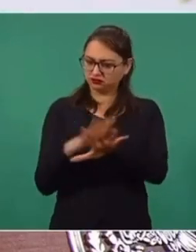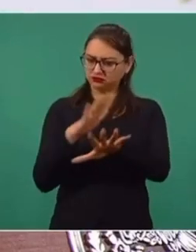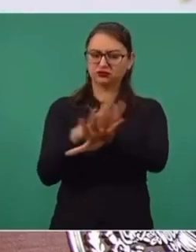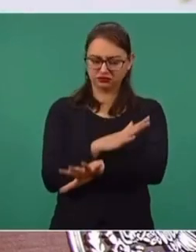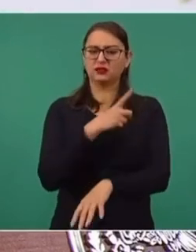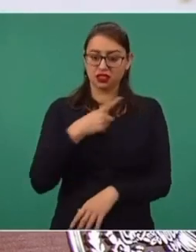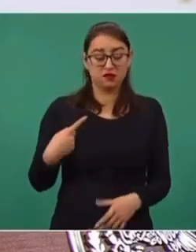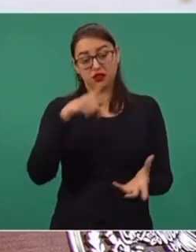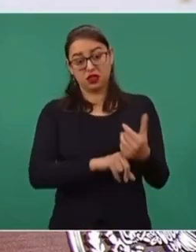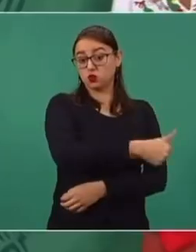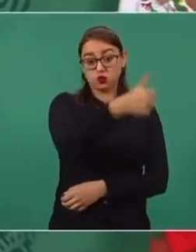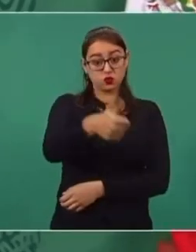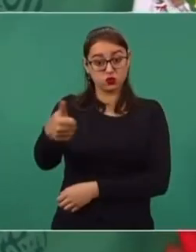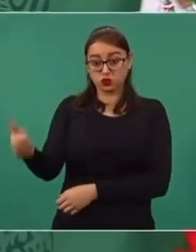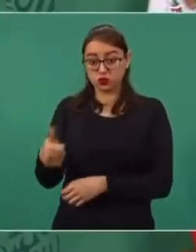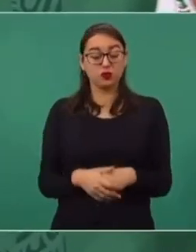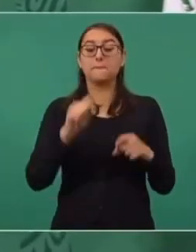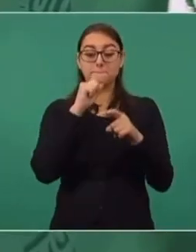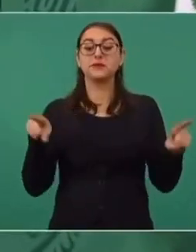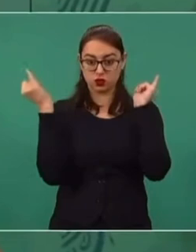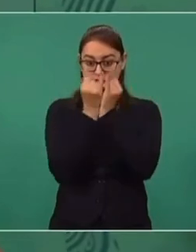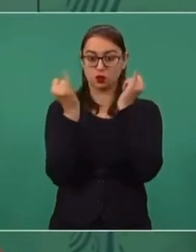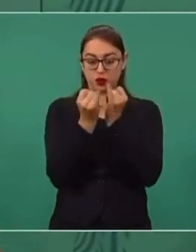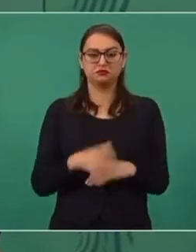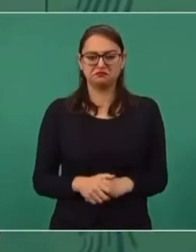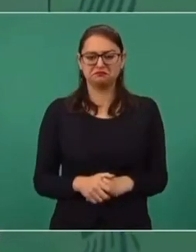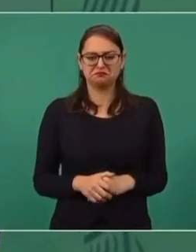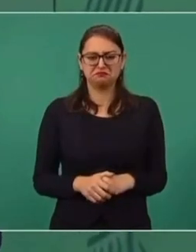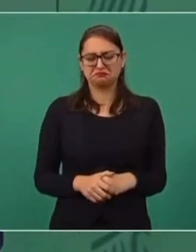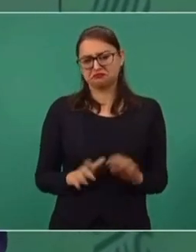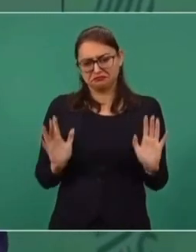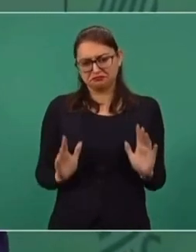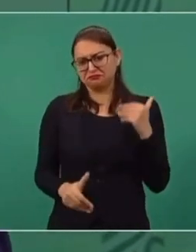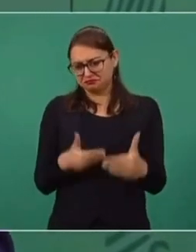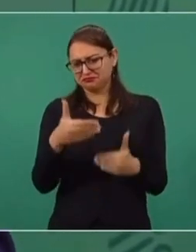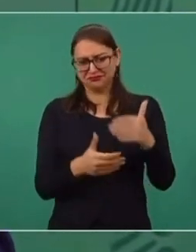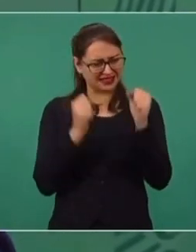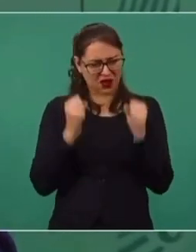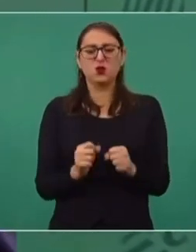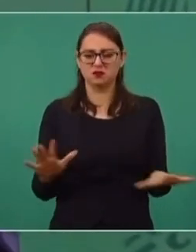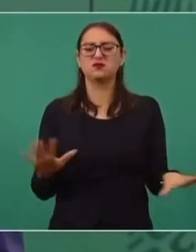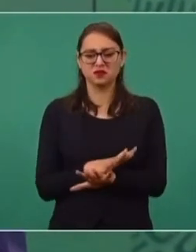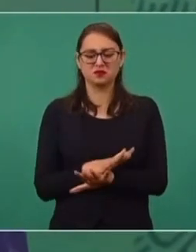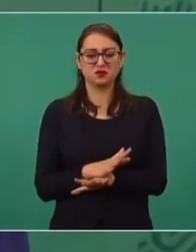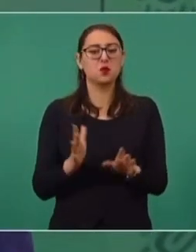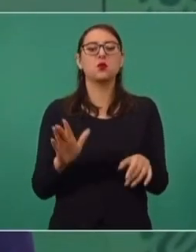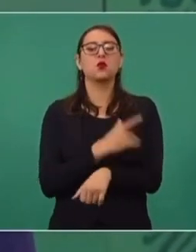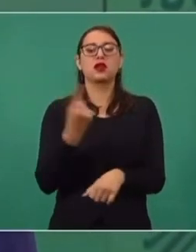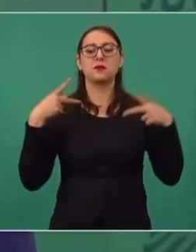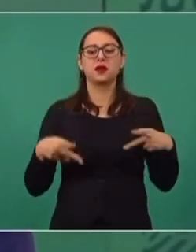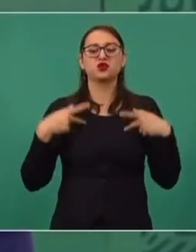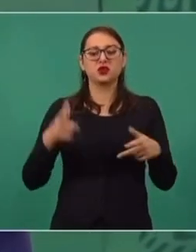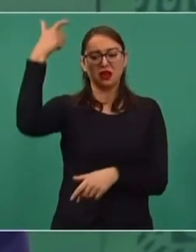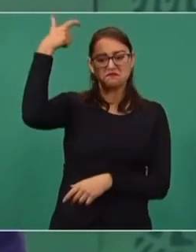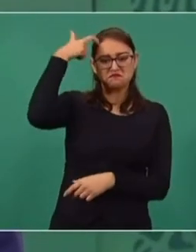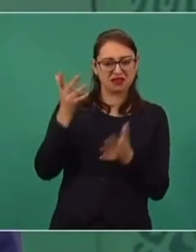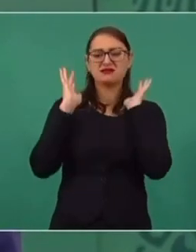al interior de la UNAM y de todas las escuelas y de las instituciones y van a darse los cambios, porque hay una revolución de las conciencias,